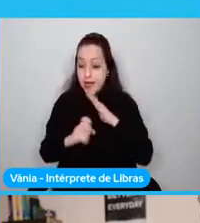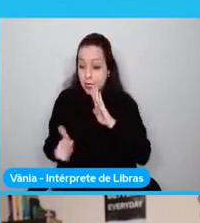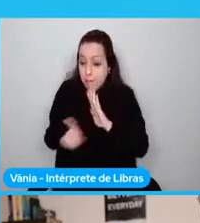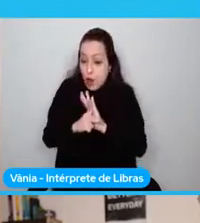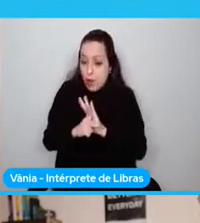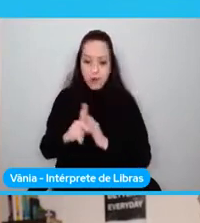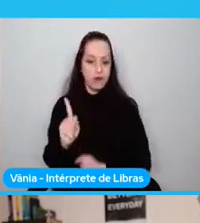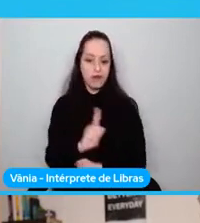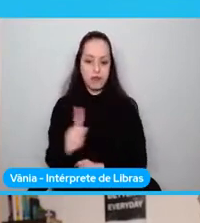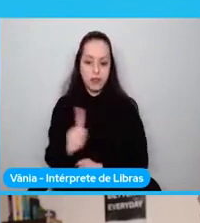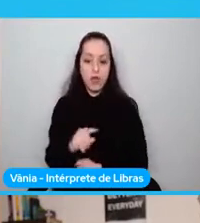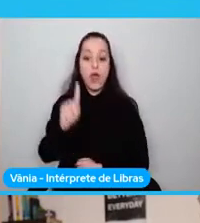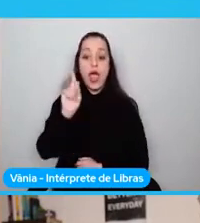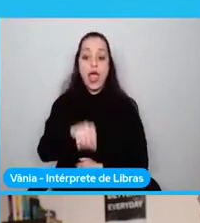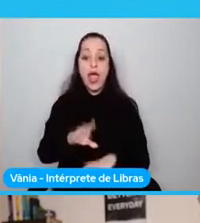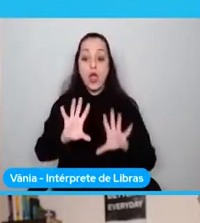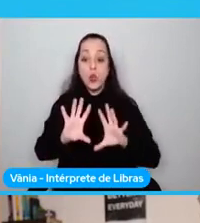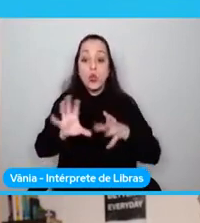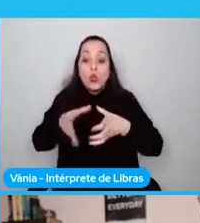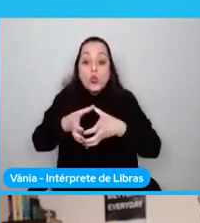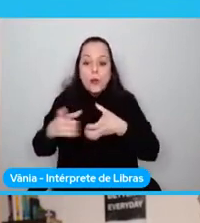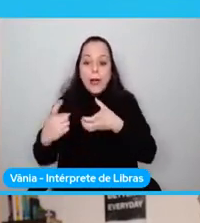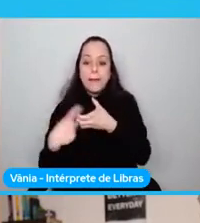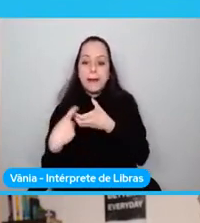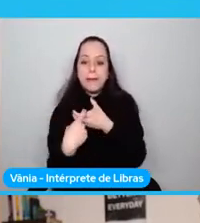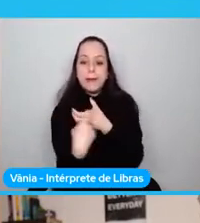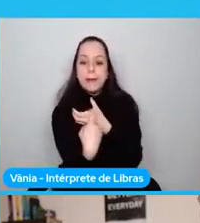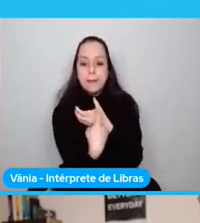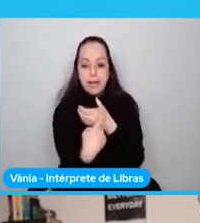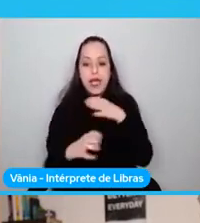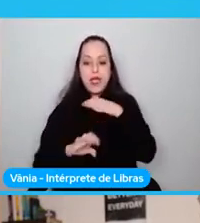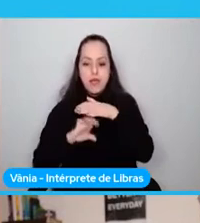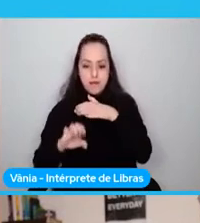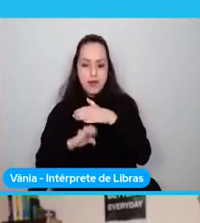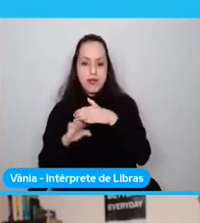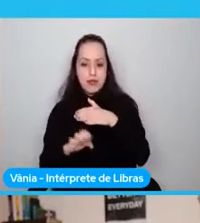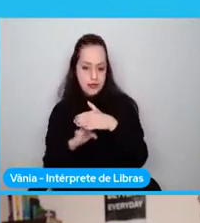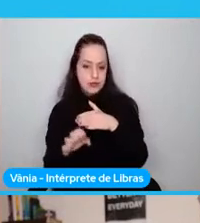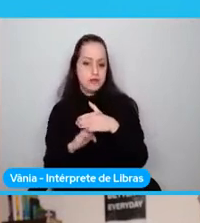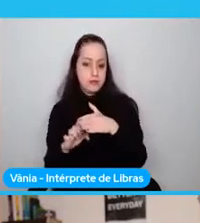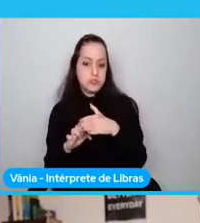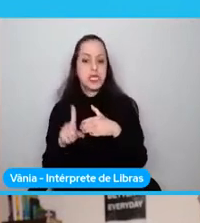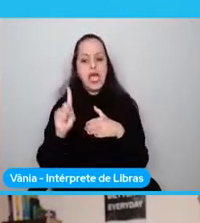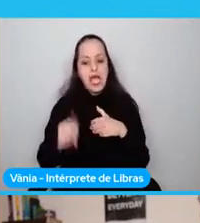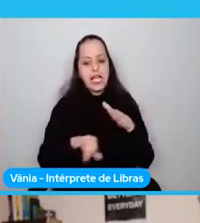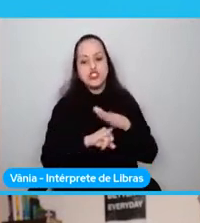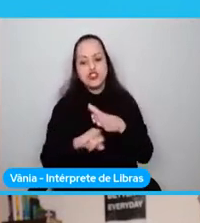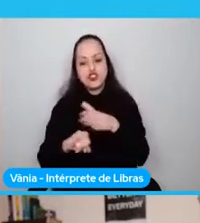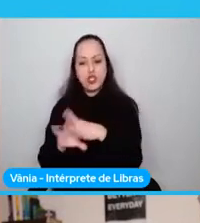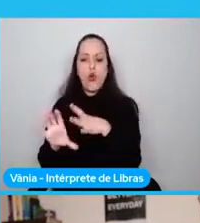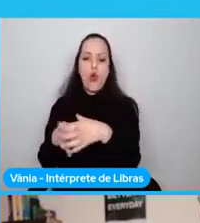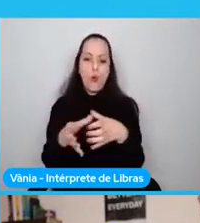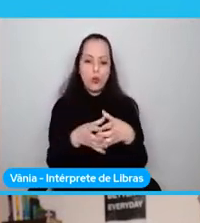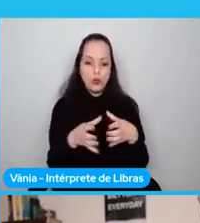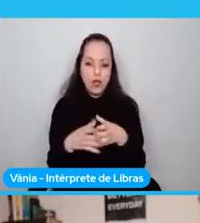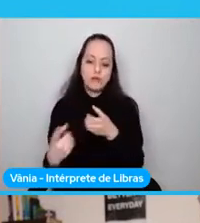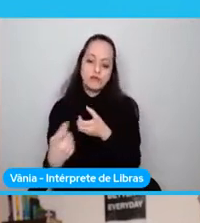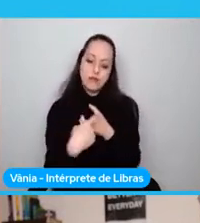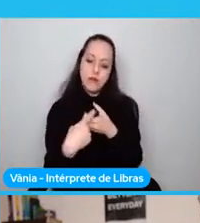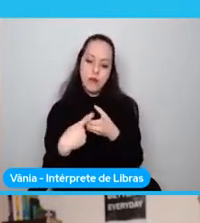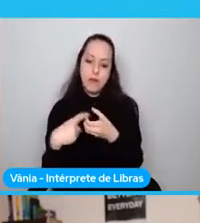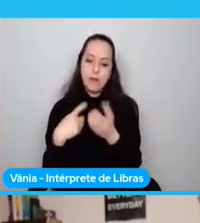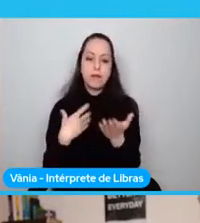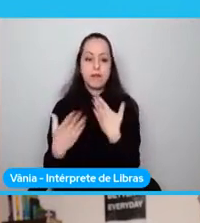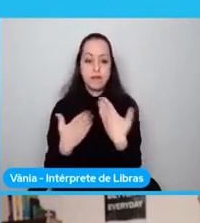WebAssembly es un consorcio que diferentes entidades, diferentes comunidades que buscan llevar